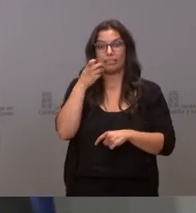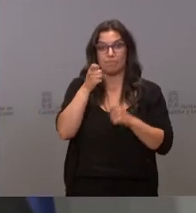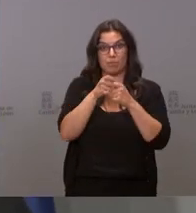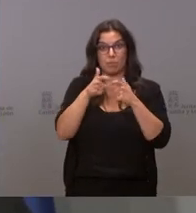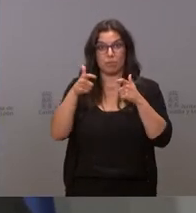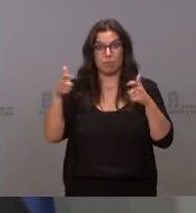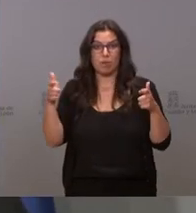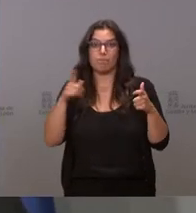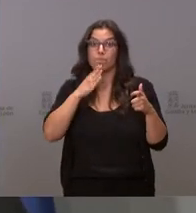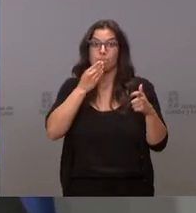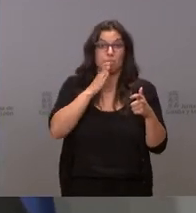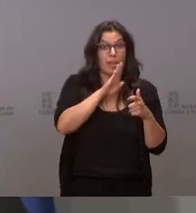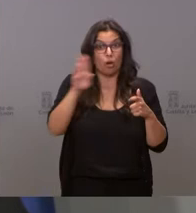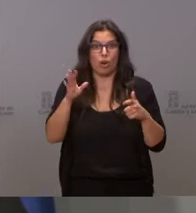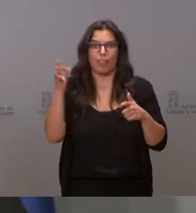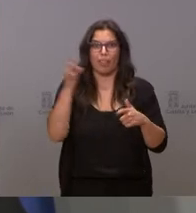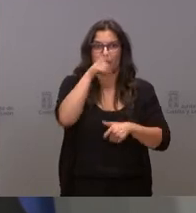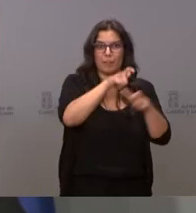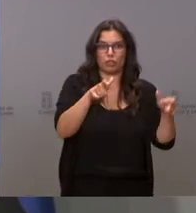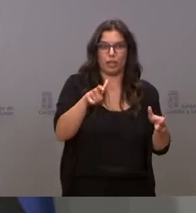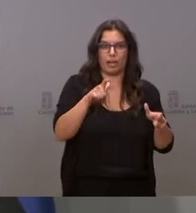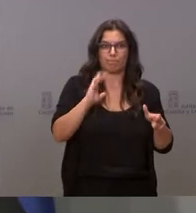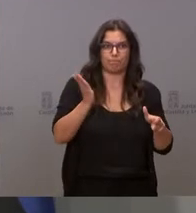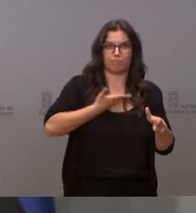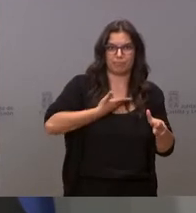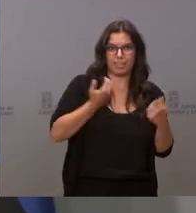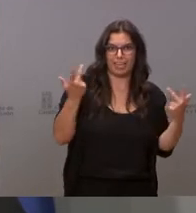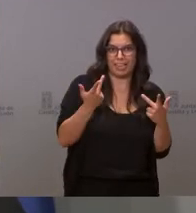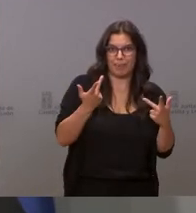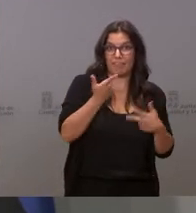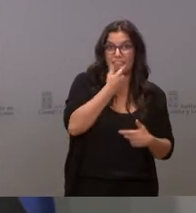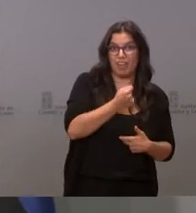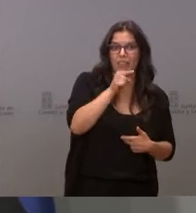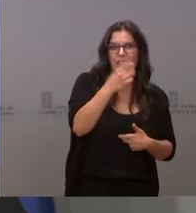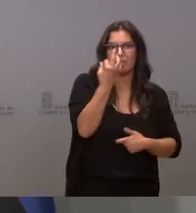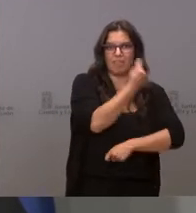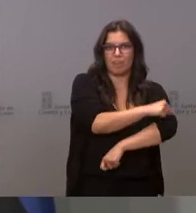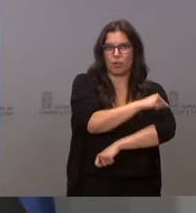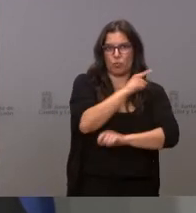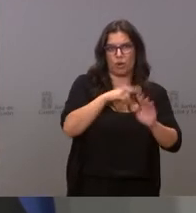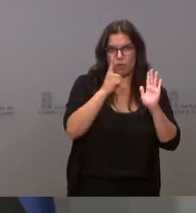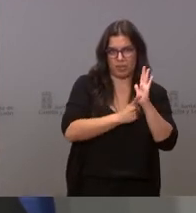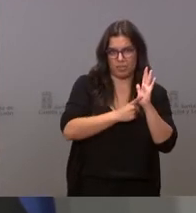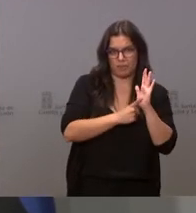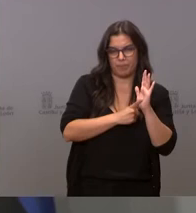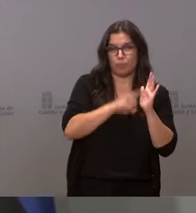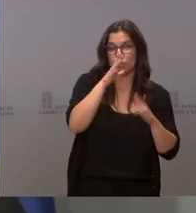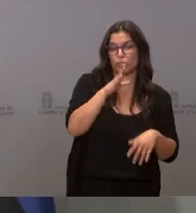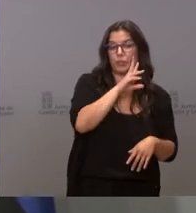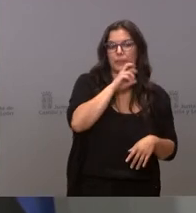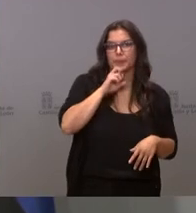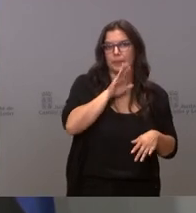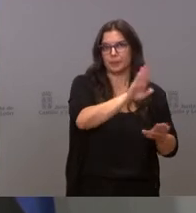población más susceptible de enfermar de gravedad esté vacunada a doble dosis. Por tanto,